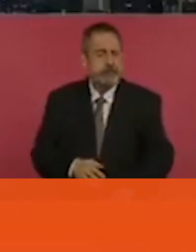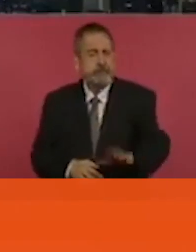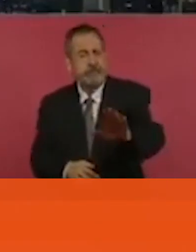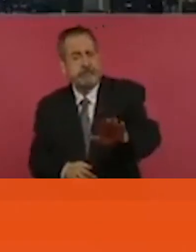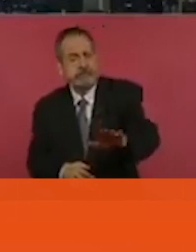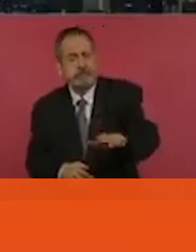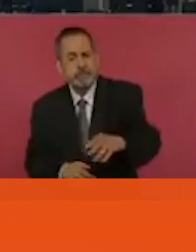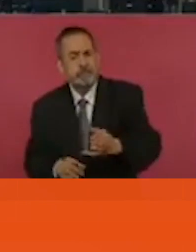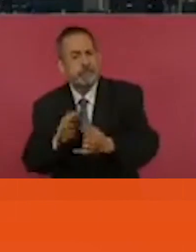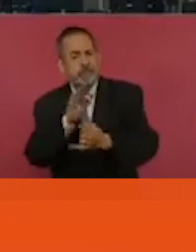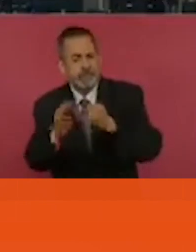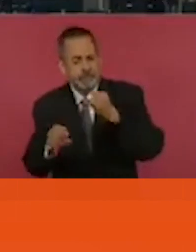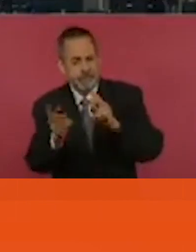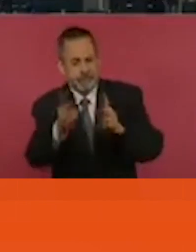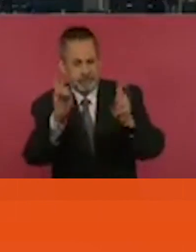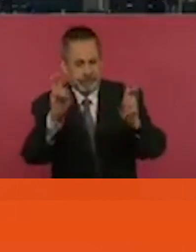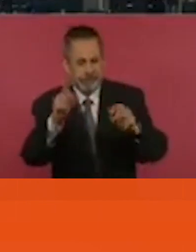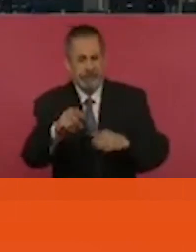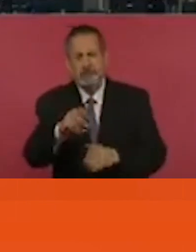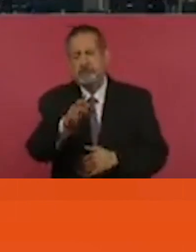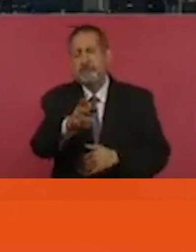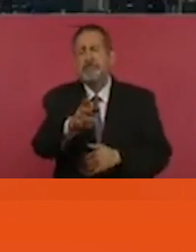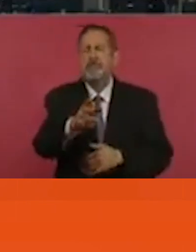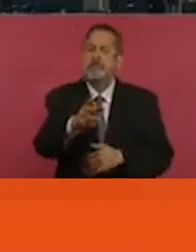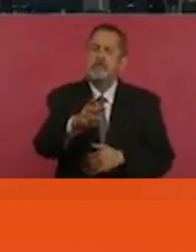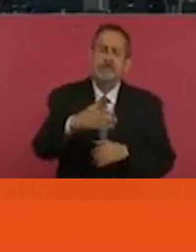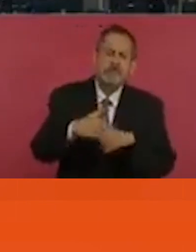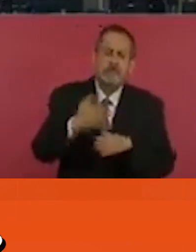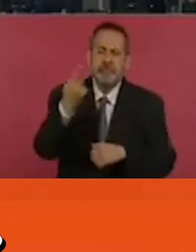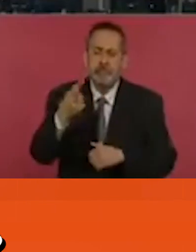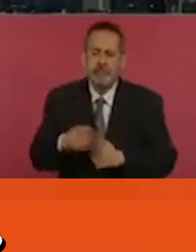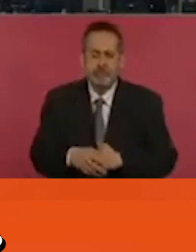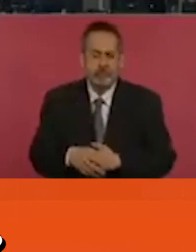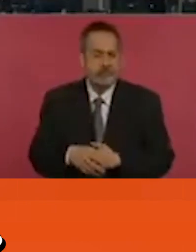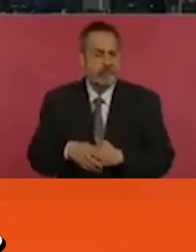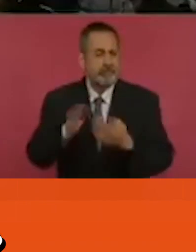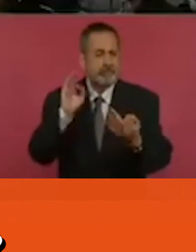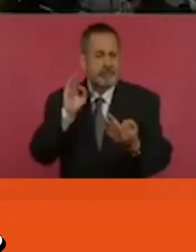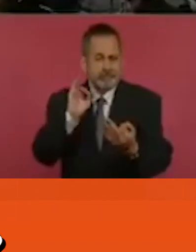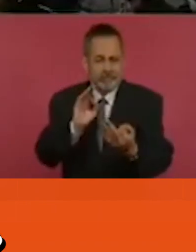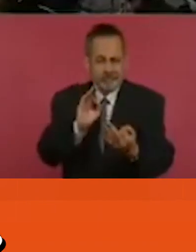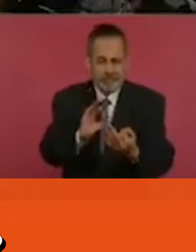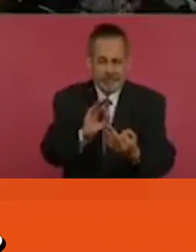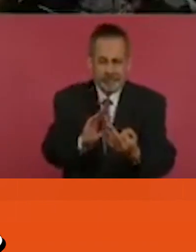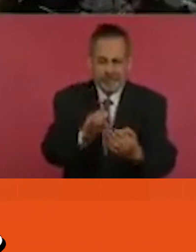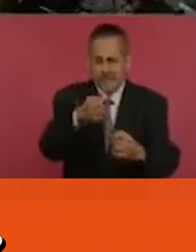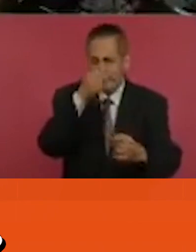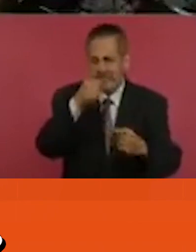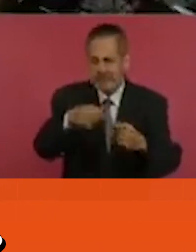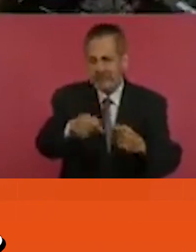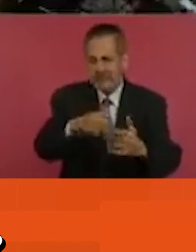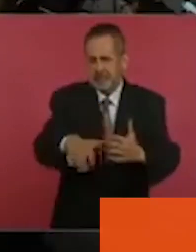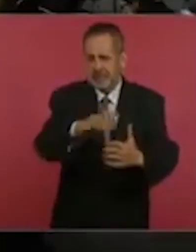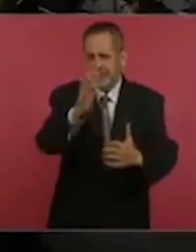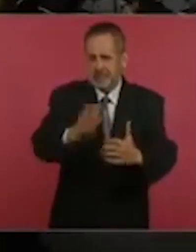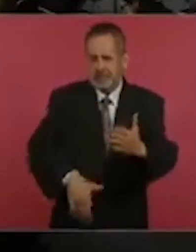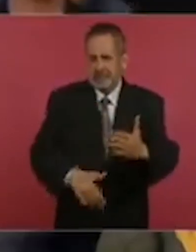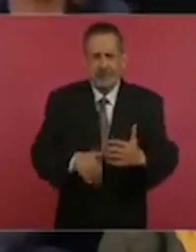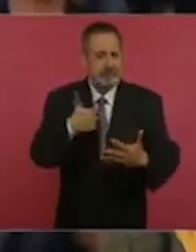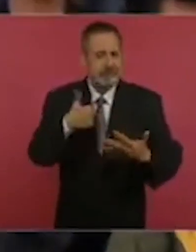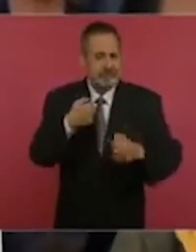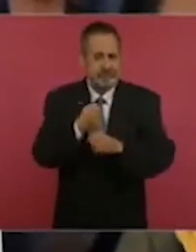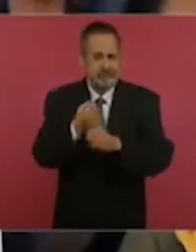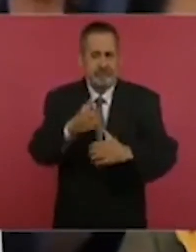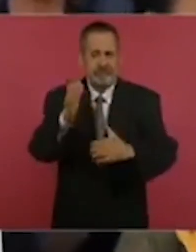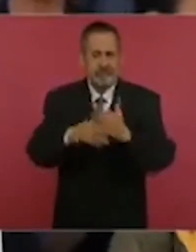sobre este tema de los fideicomisos, yo quisiera preguntarle por qué se da casi al final del sexenio, sobre todo cuando estamos hablando de que estamos ya en un